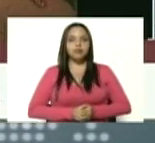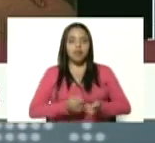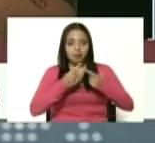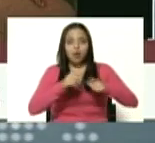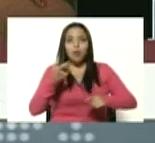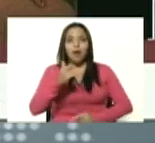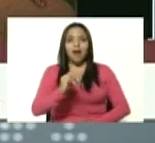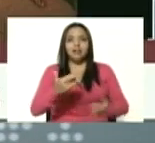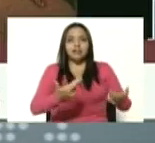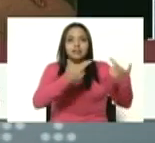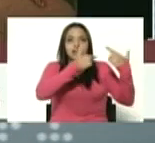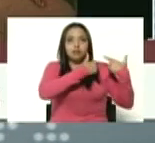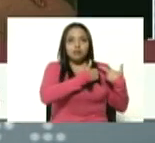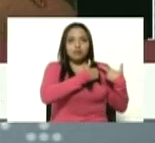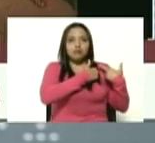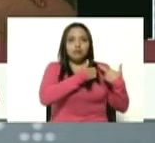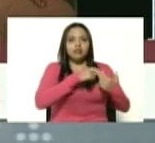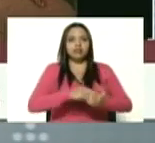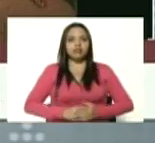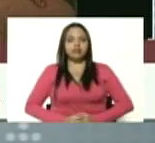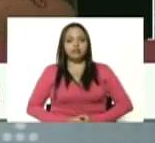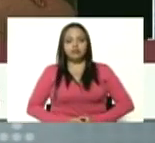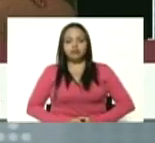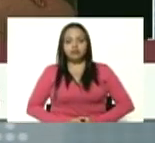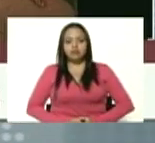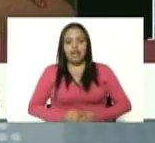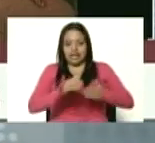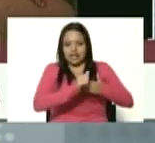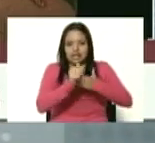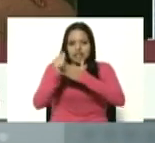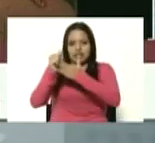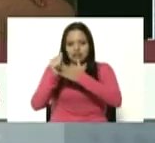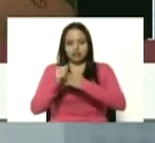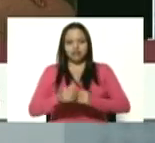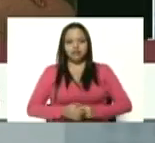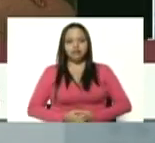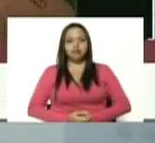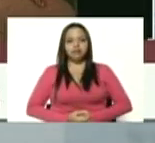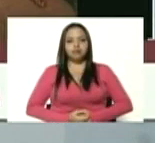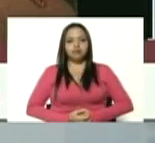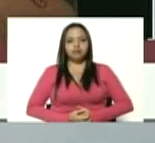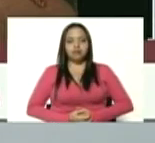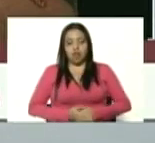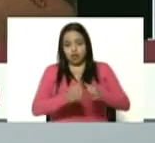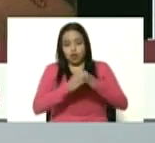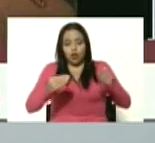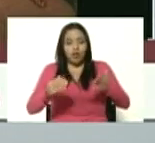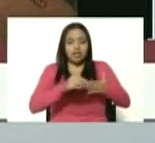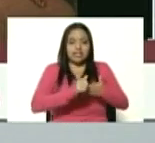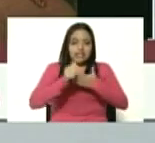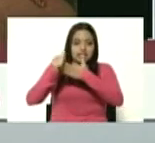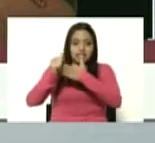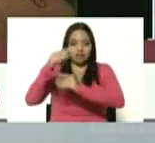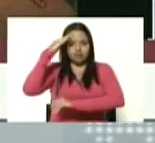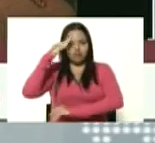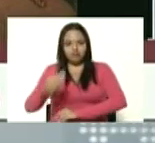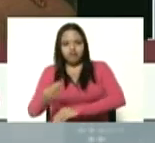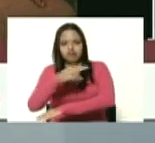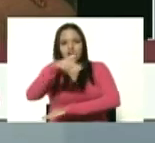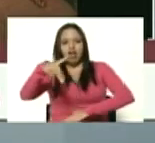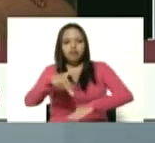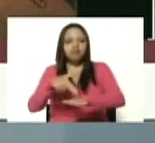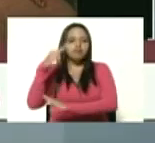responsabilidad señores líderes señoras lideresas de la fuerza armada nacional